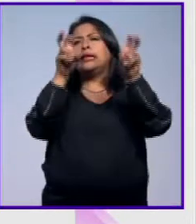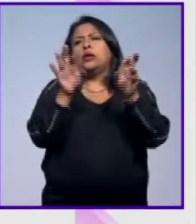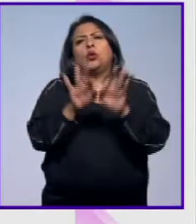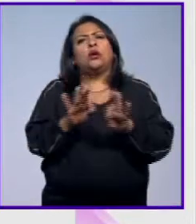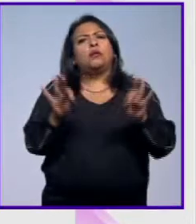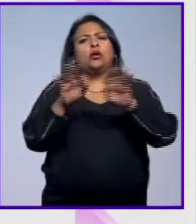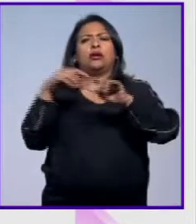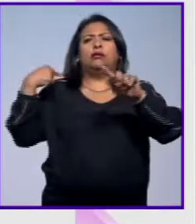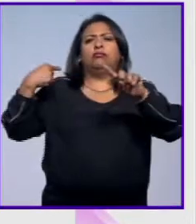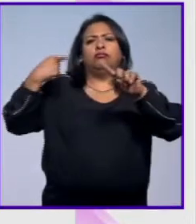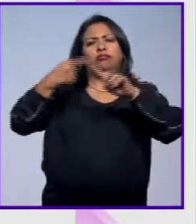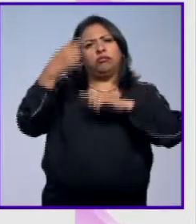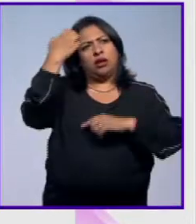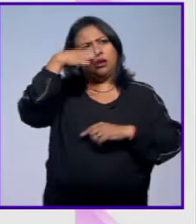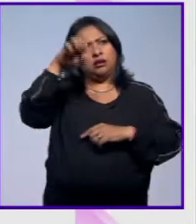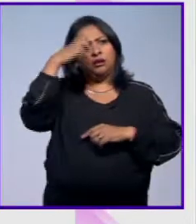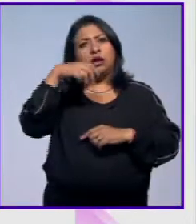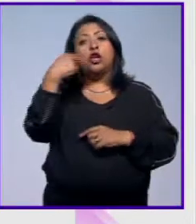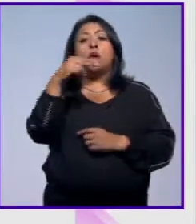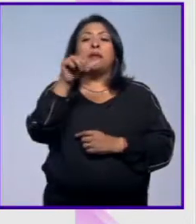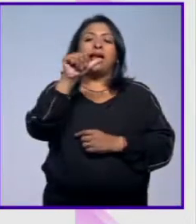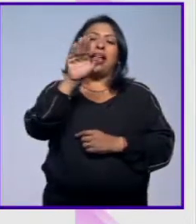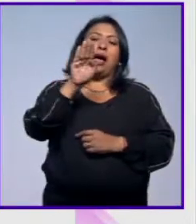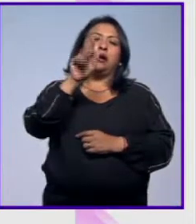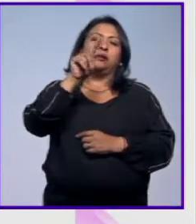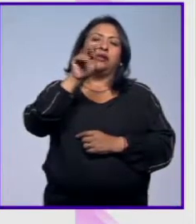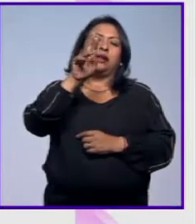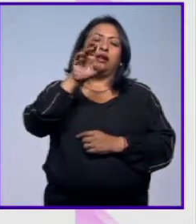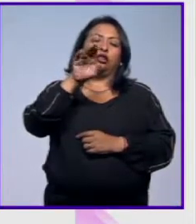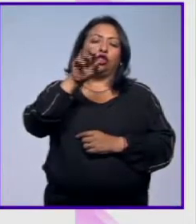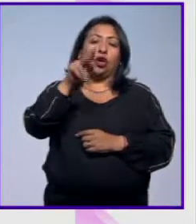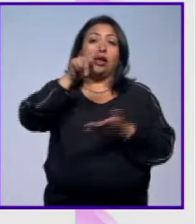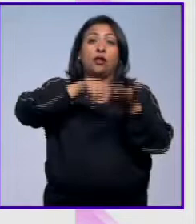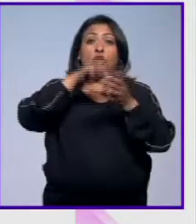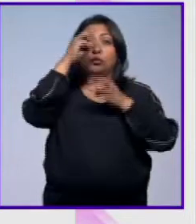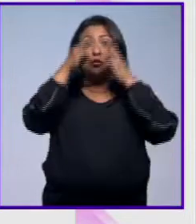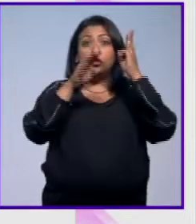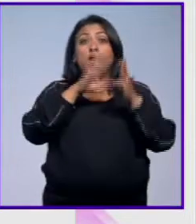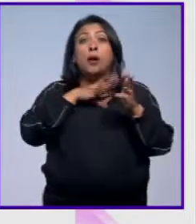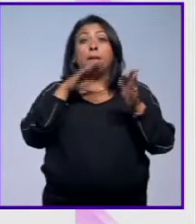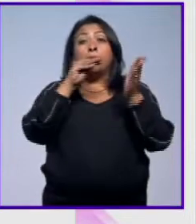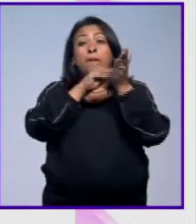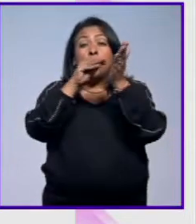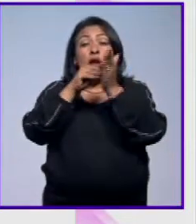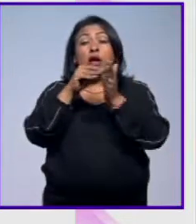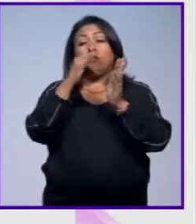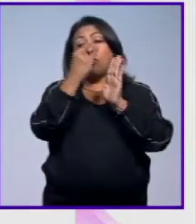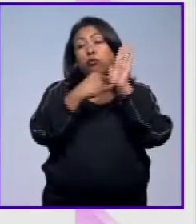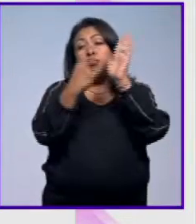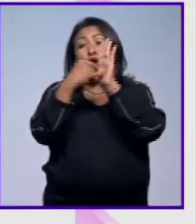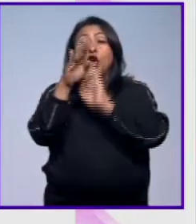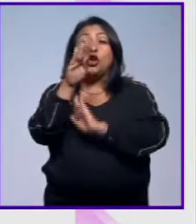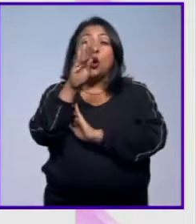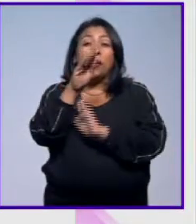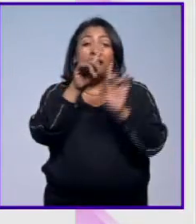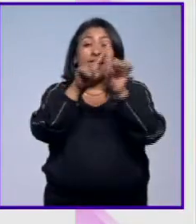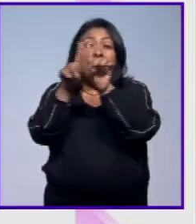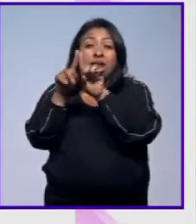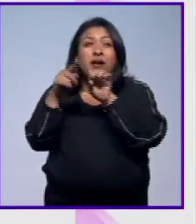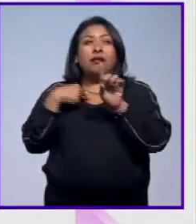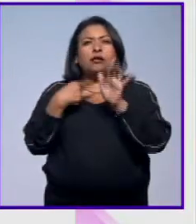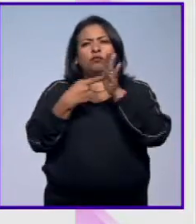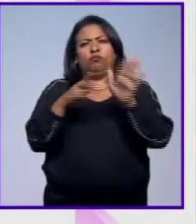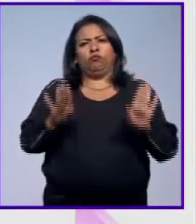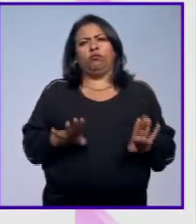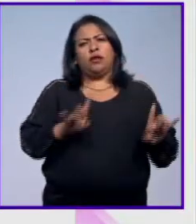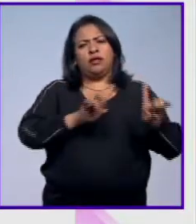en toda su trayectoria se llama Abstracción y es que en el museo se van a poder alrededor de 90 obras que muestran los diversos